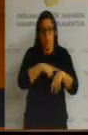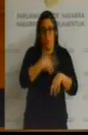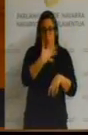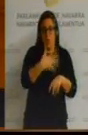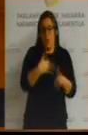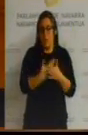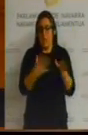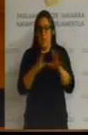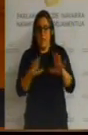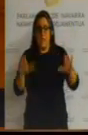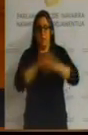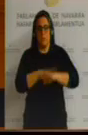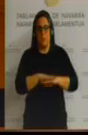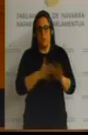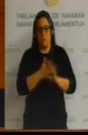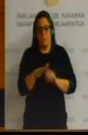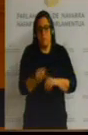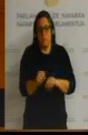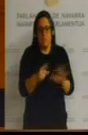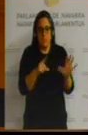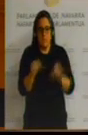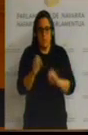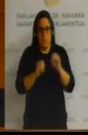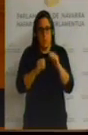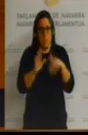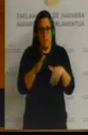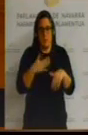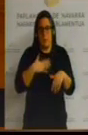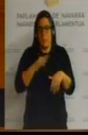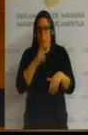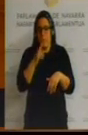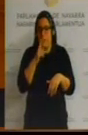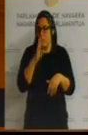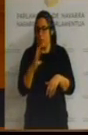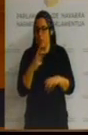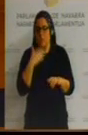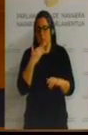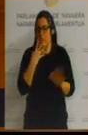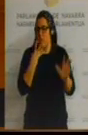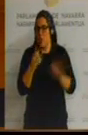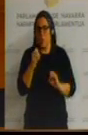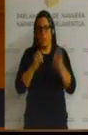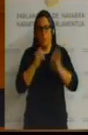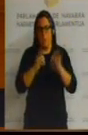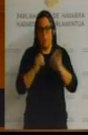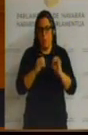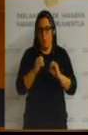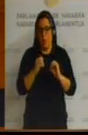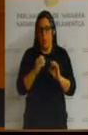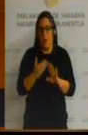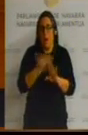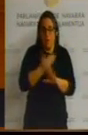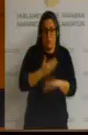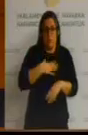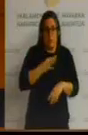superior al 60%. Y en el corto periodo de 2-3 años rondará el 90% si no es antes de